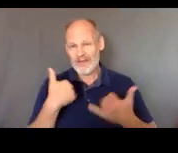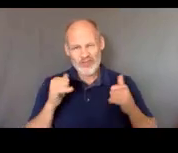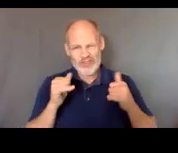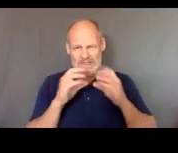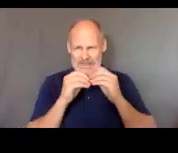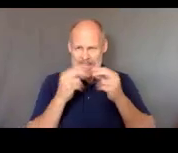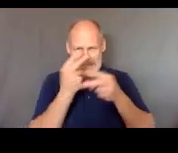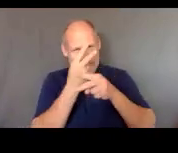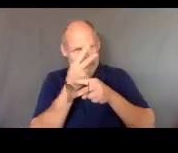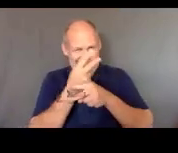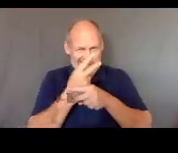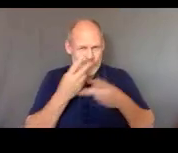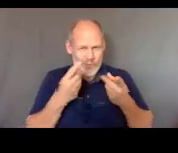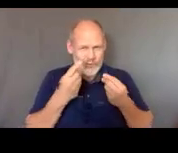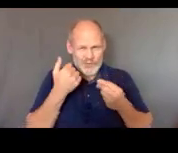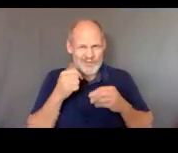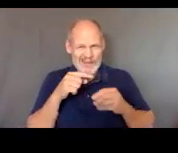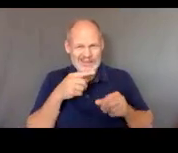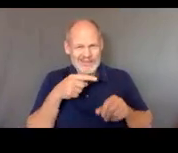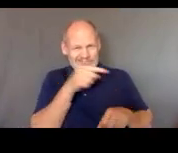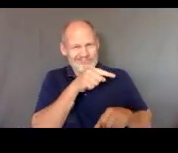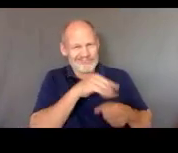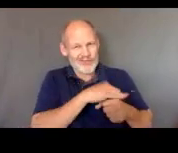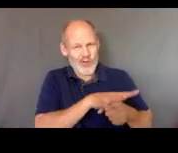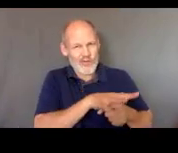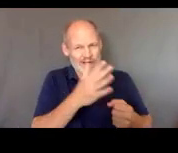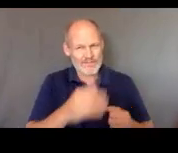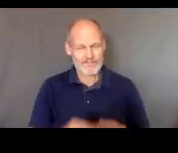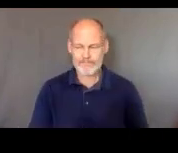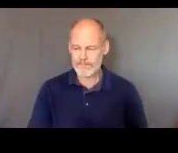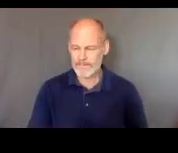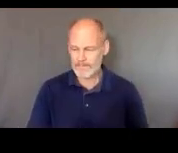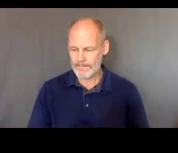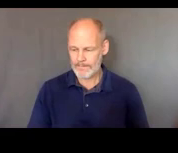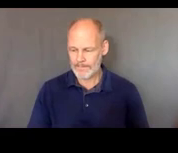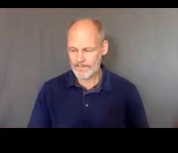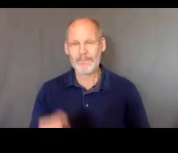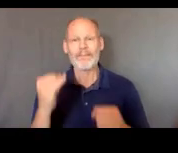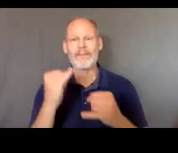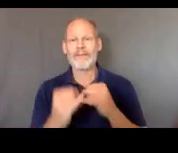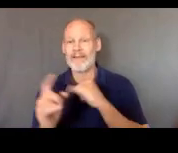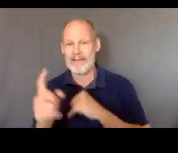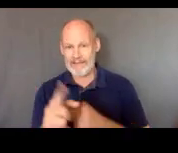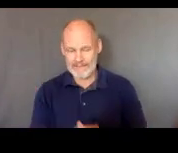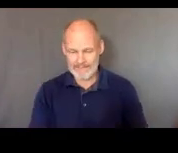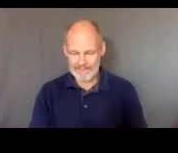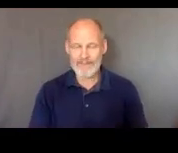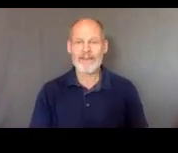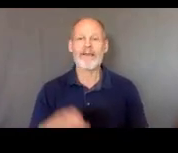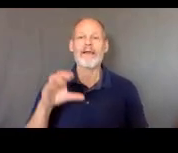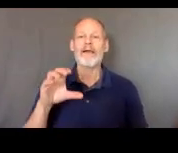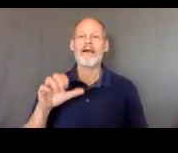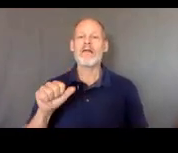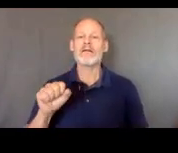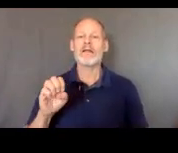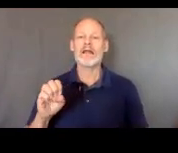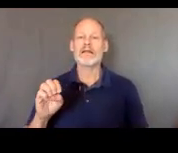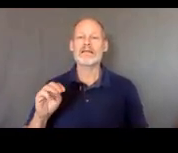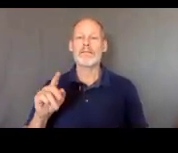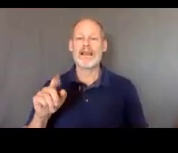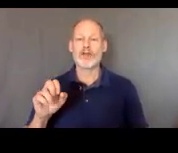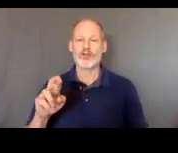bien gracias última pregunta el gestor de casos dice que